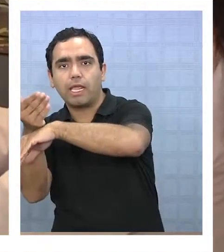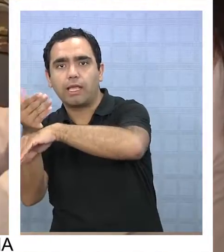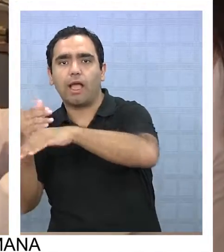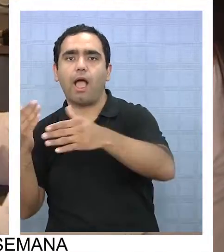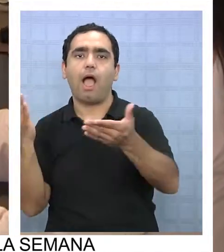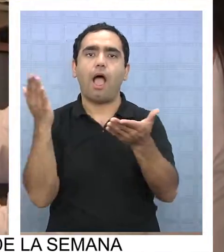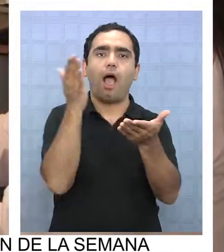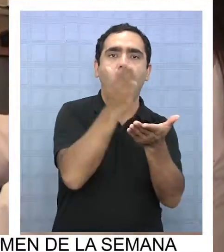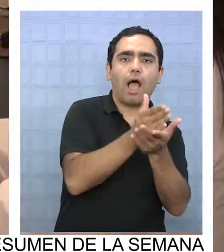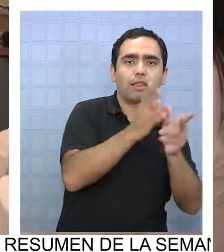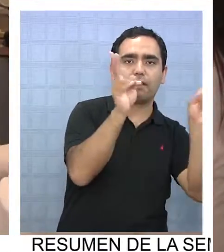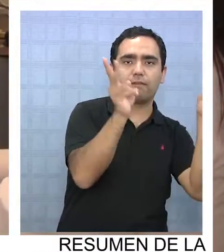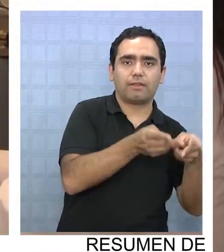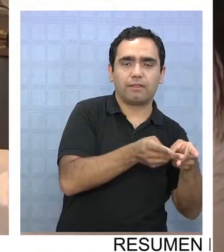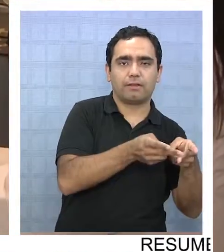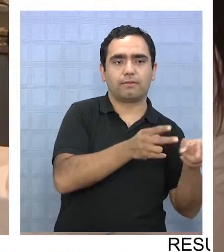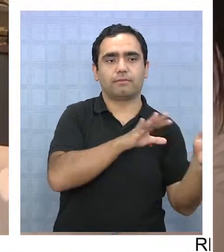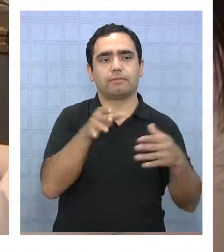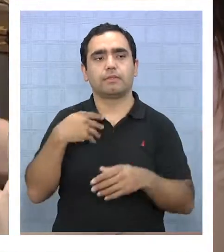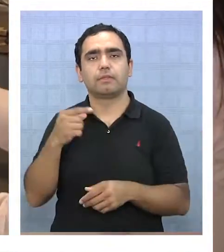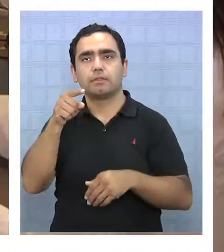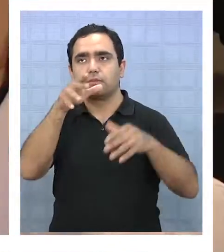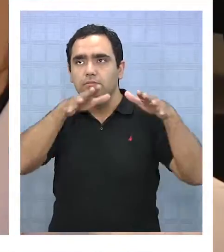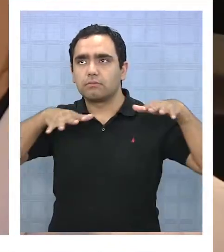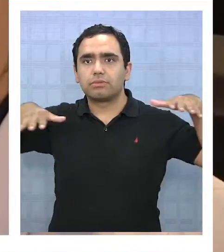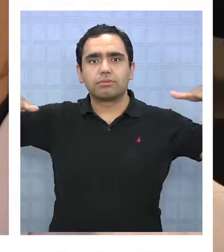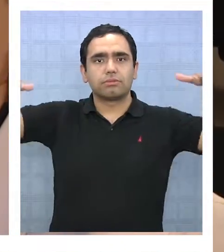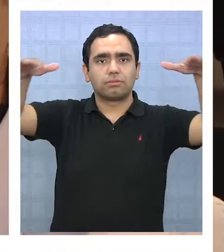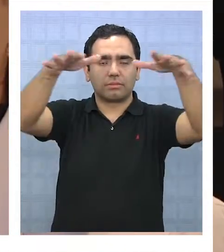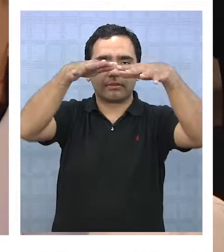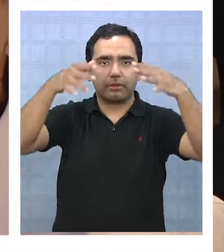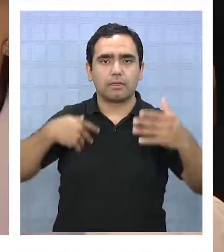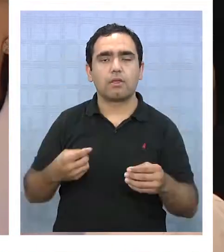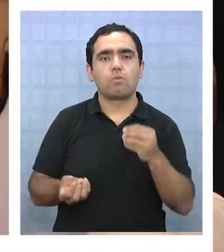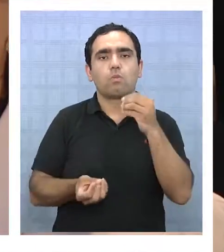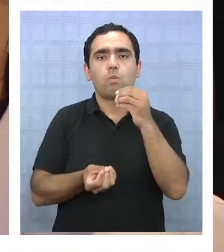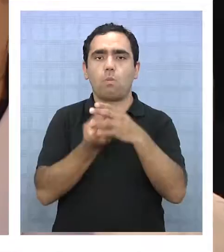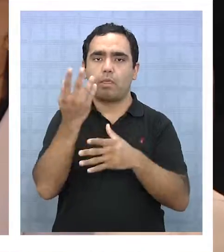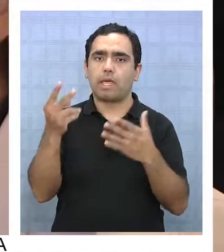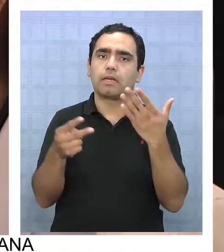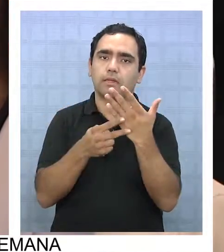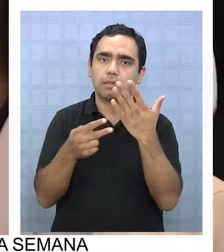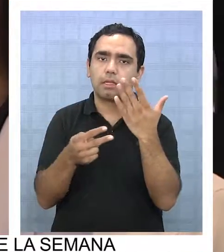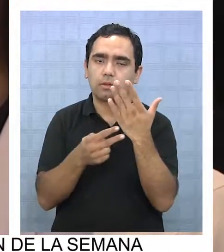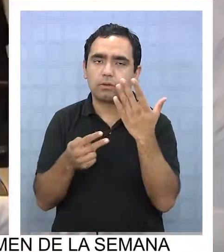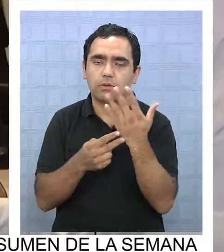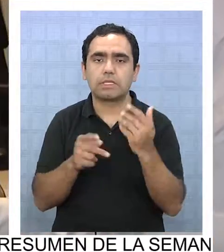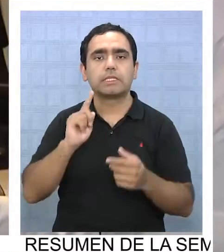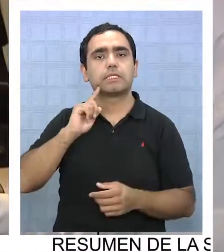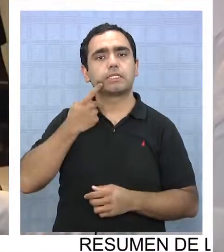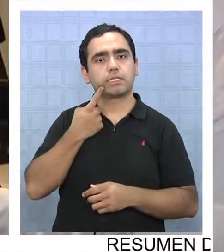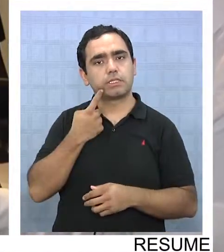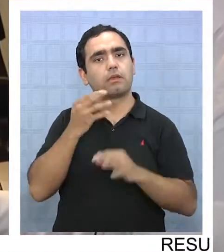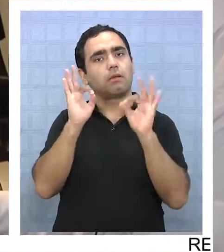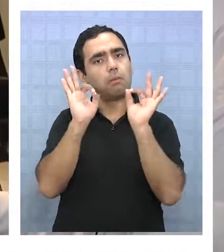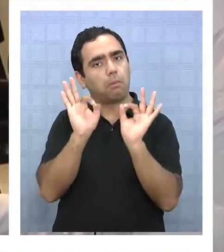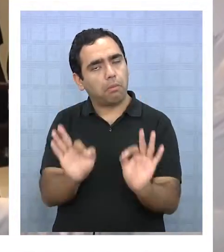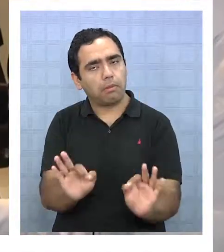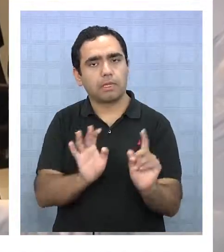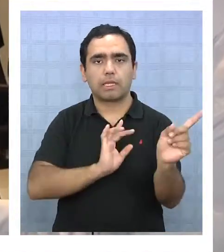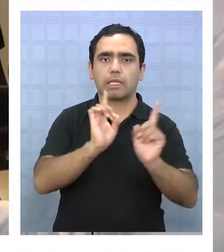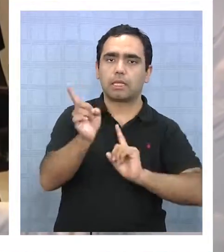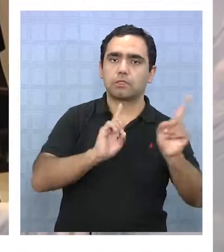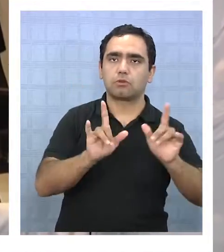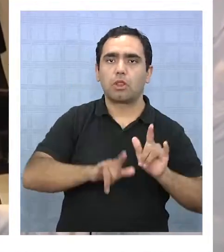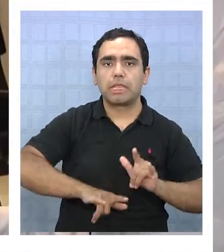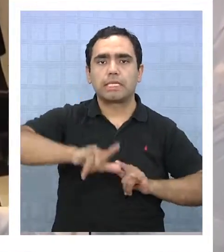de las modificaciones introducidas a esta área aeroportuaria se incluye una moderna tecnología, que significa una mayor celeridad